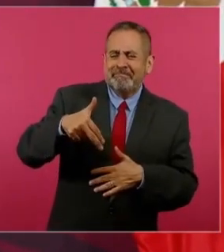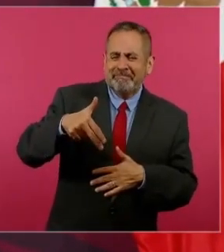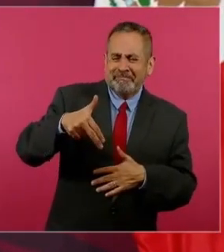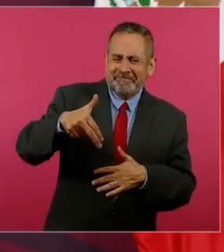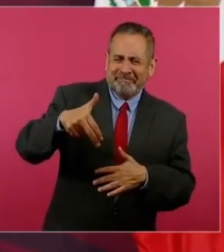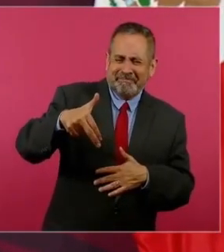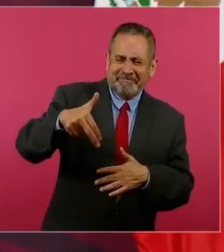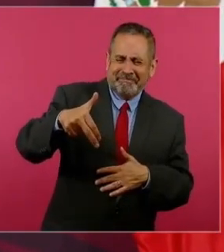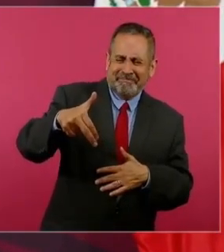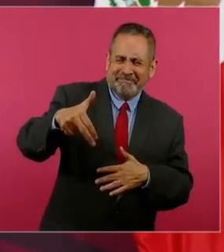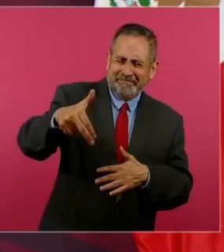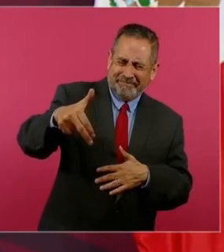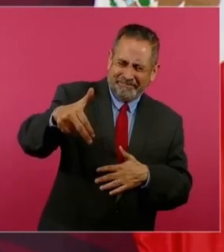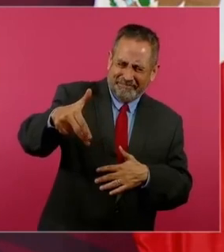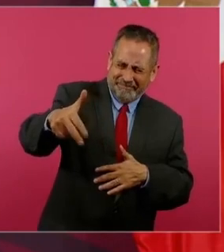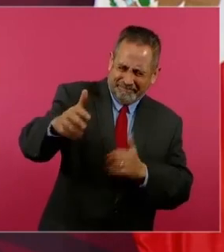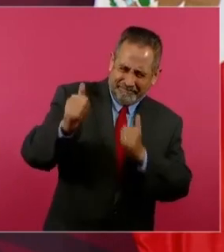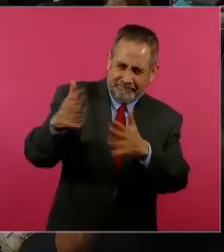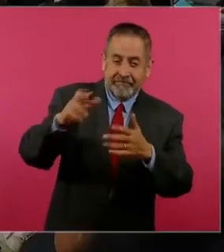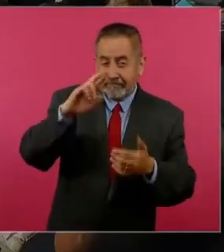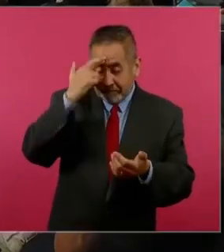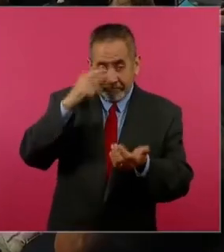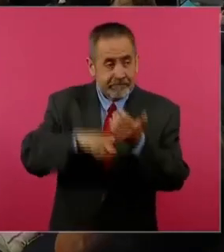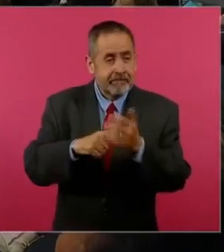del faraón